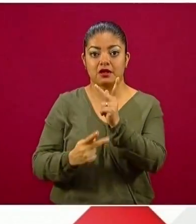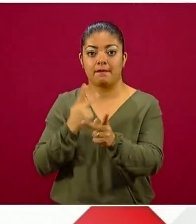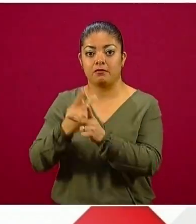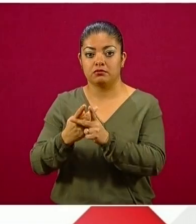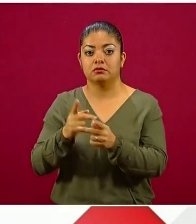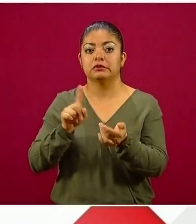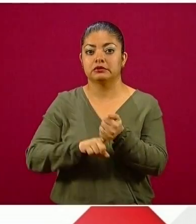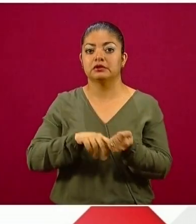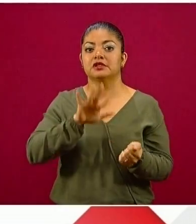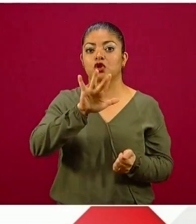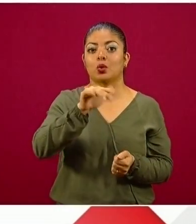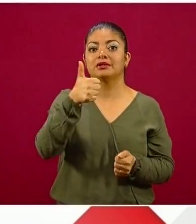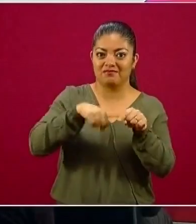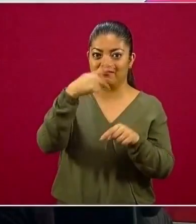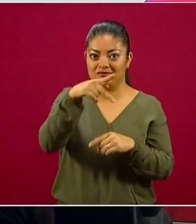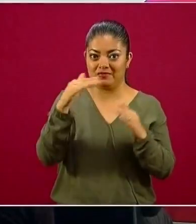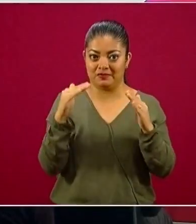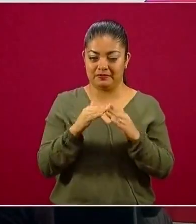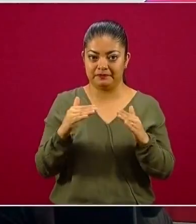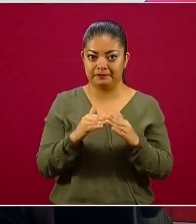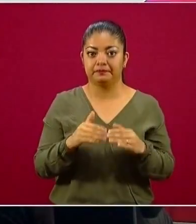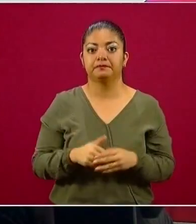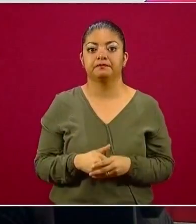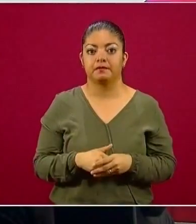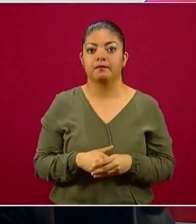acreditados para proteger su patrimonio.